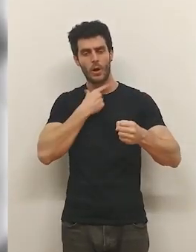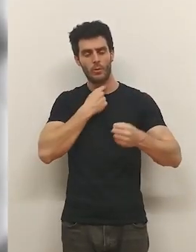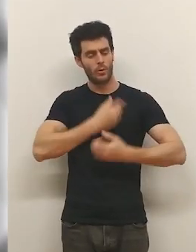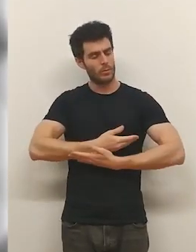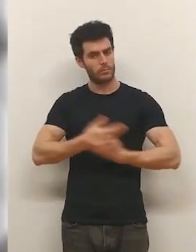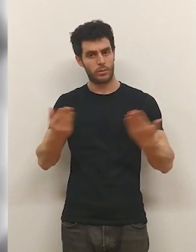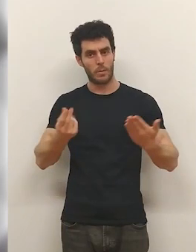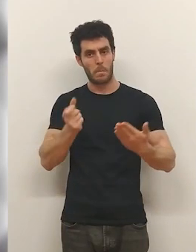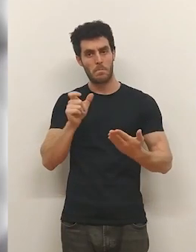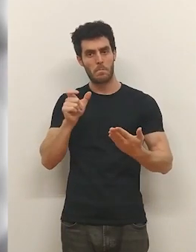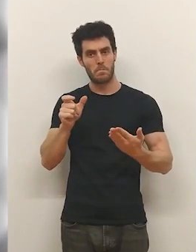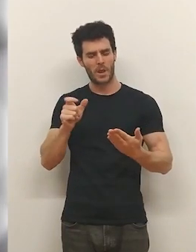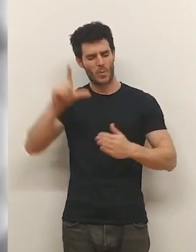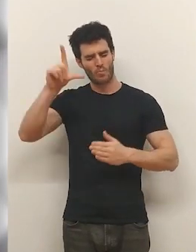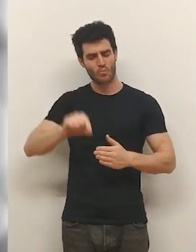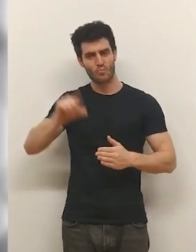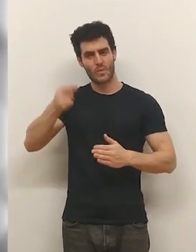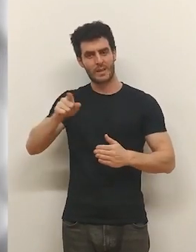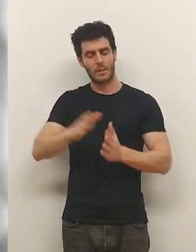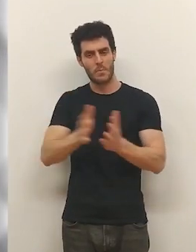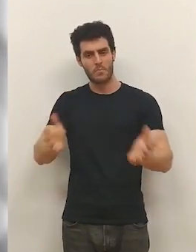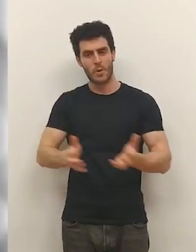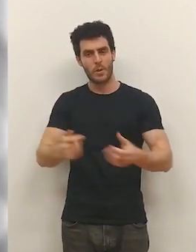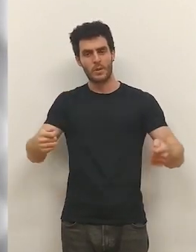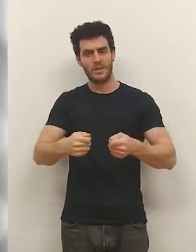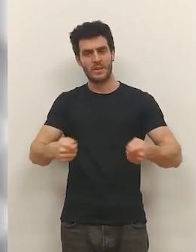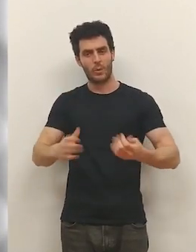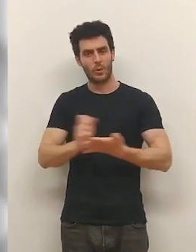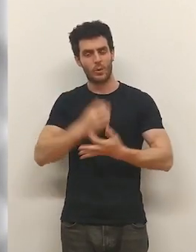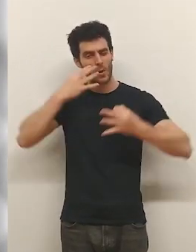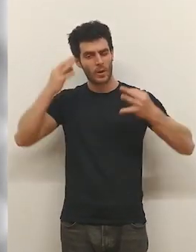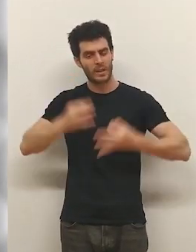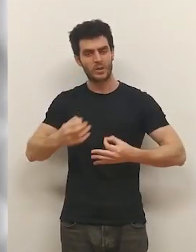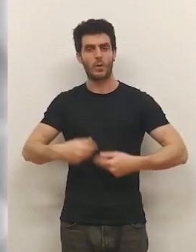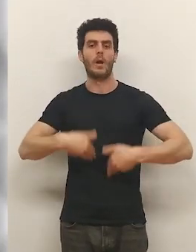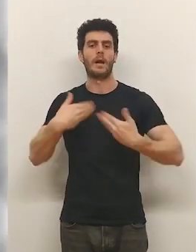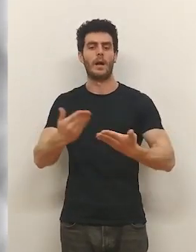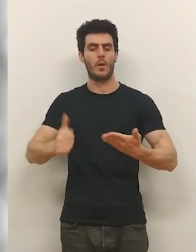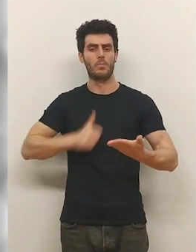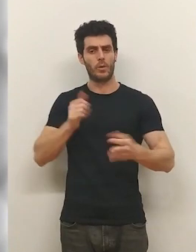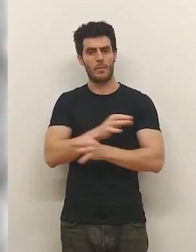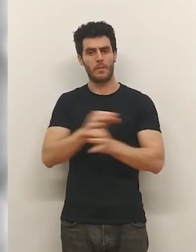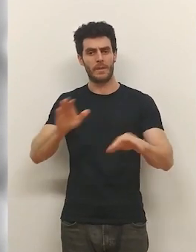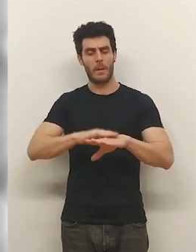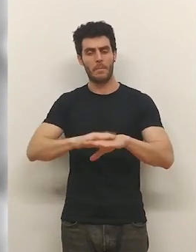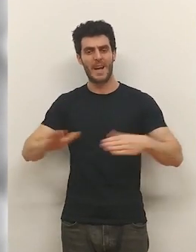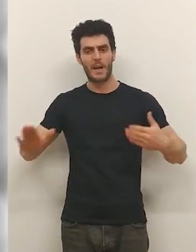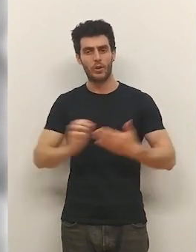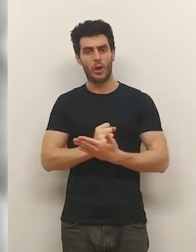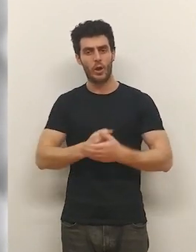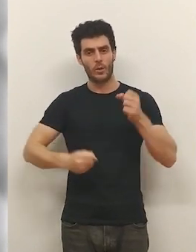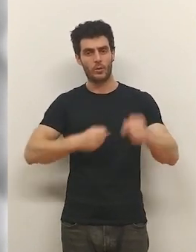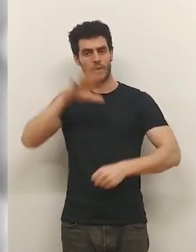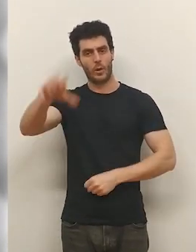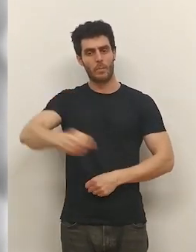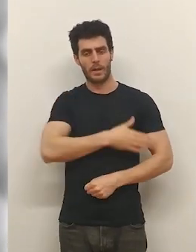todos los gustos... ...precios inmejorables... ...y con la promoción del seguro a todo riesgo de regalo. Es una gran oportunidad para todos aquellos que quieran